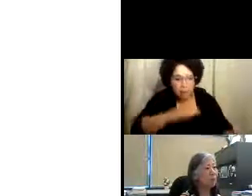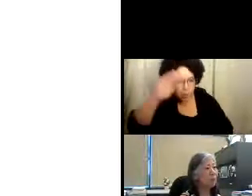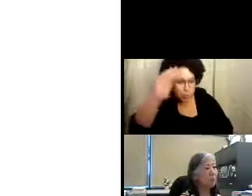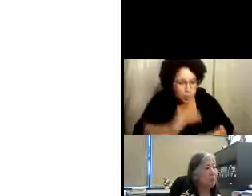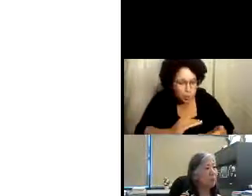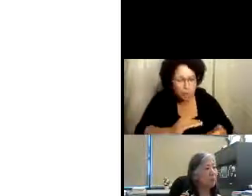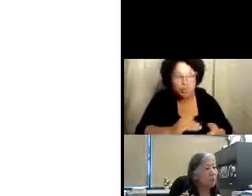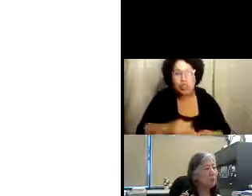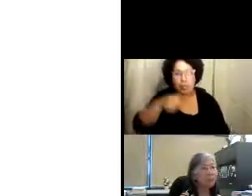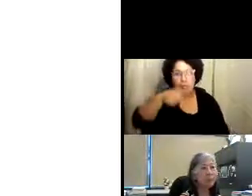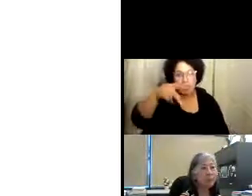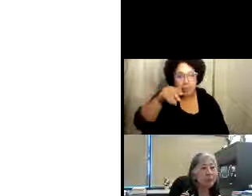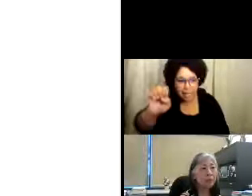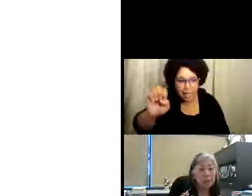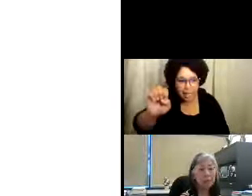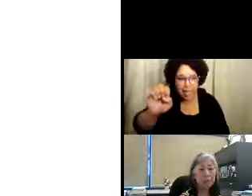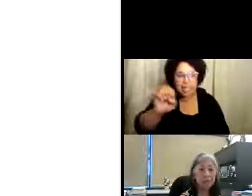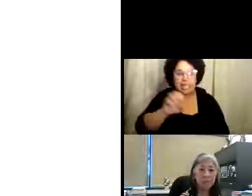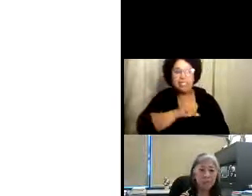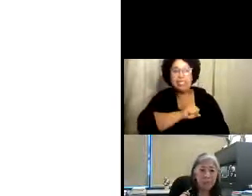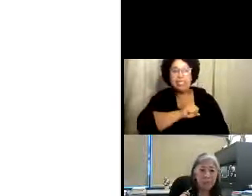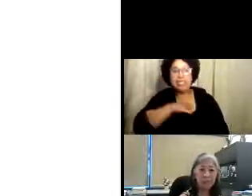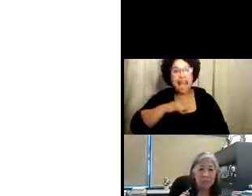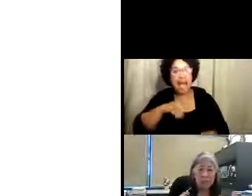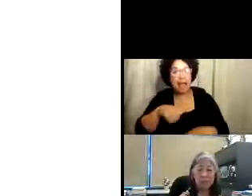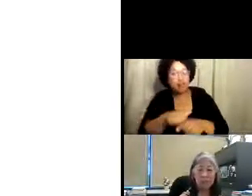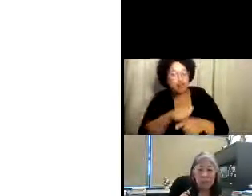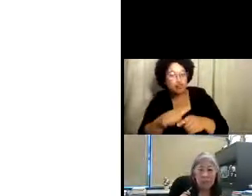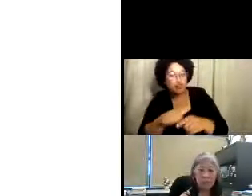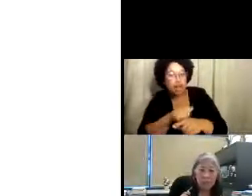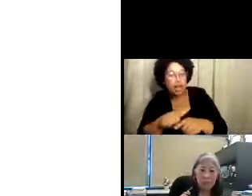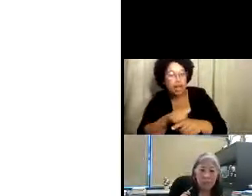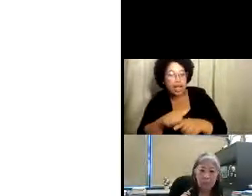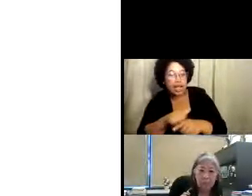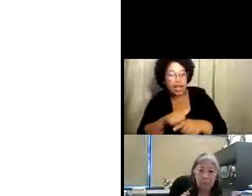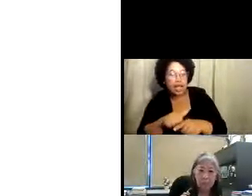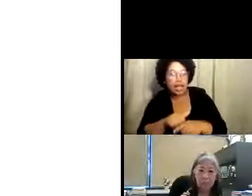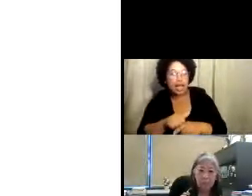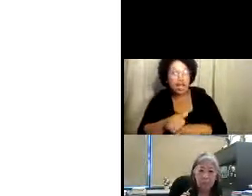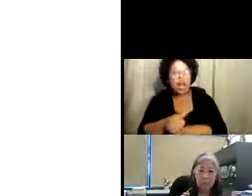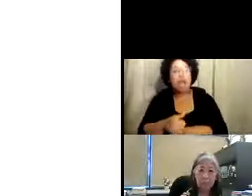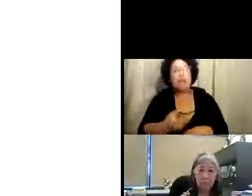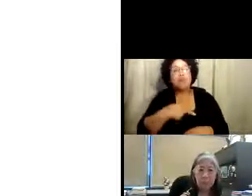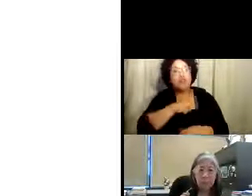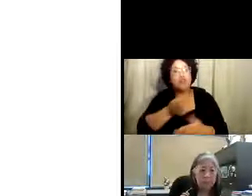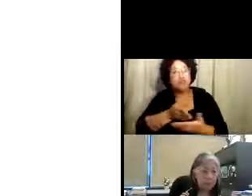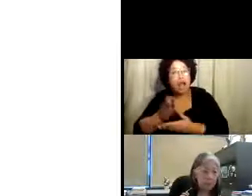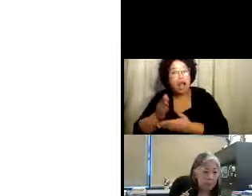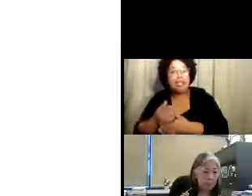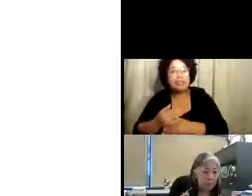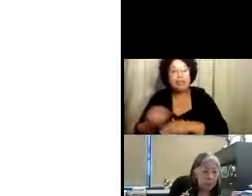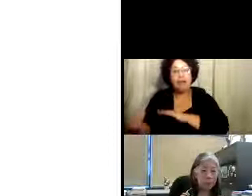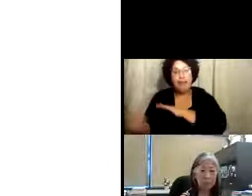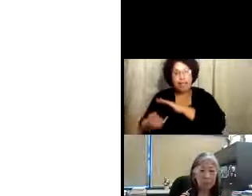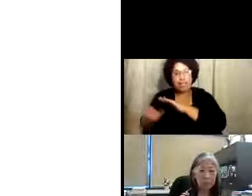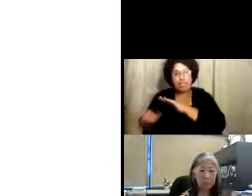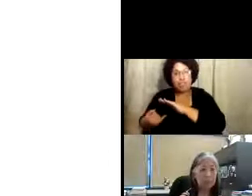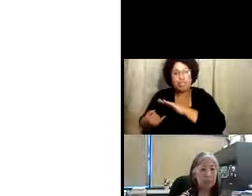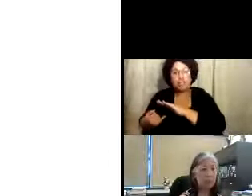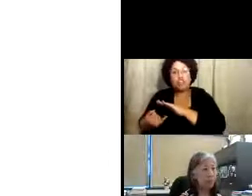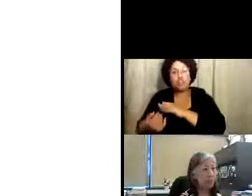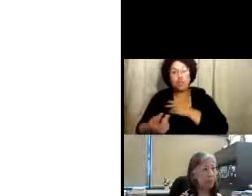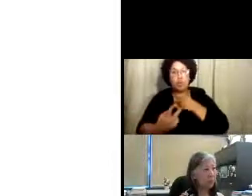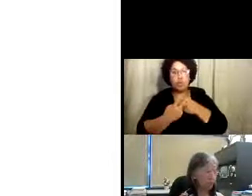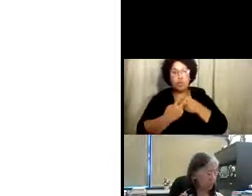Se revisan las áreas de implementación, la PPE, entrenamiento de personal, derechos personales, y